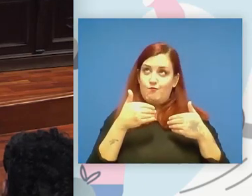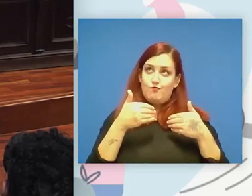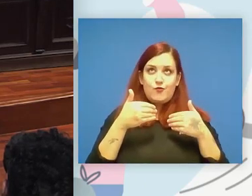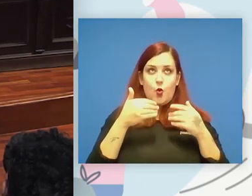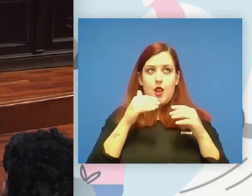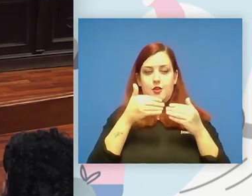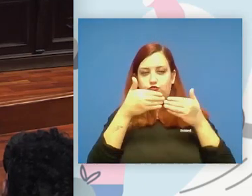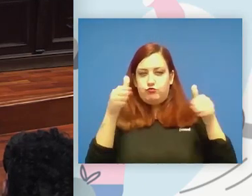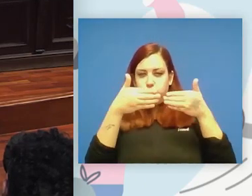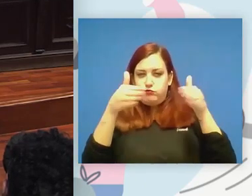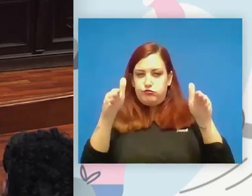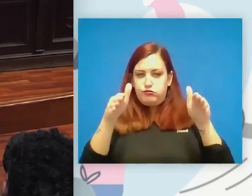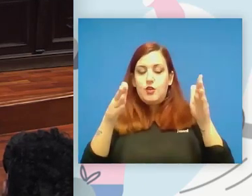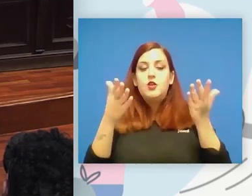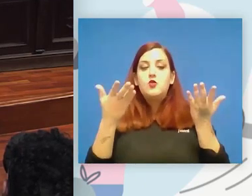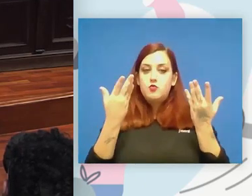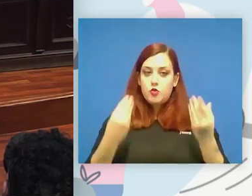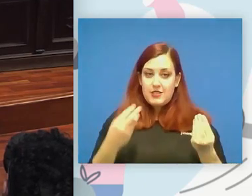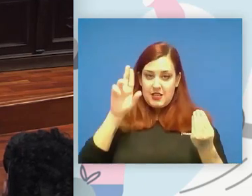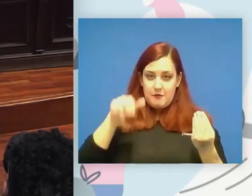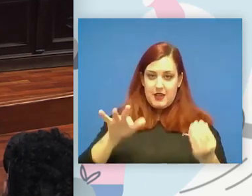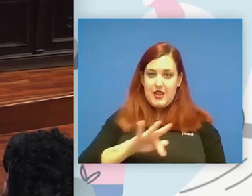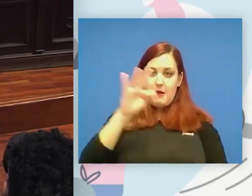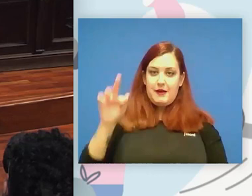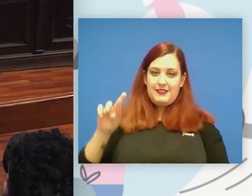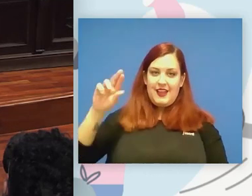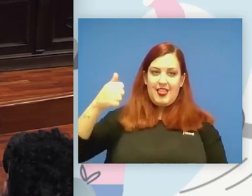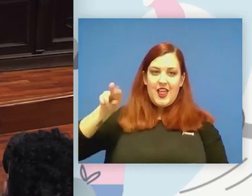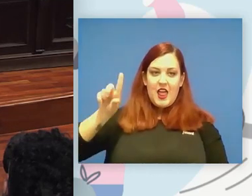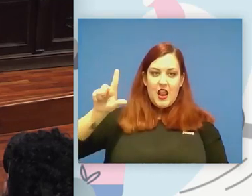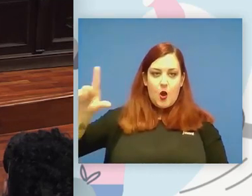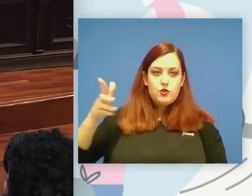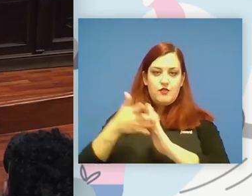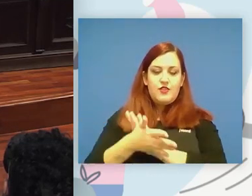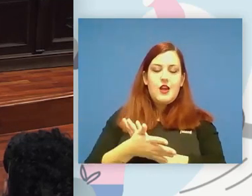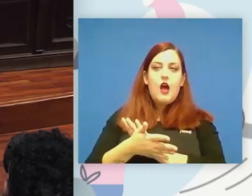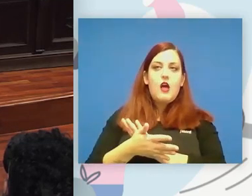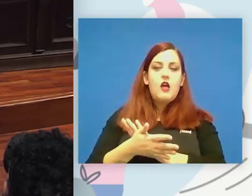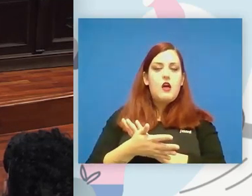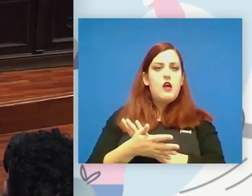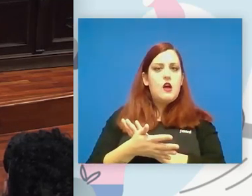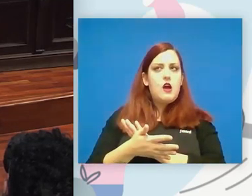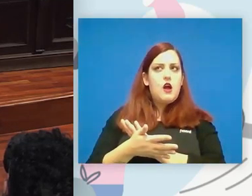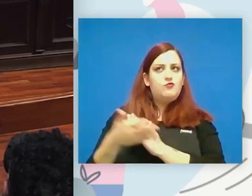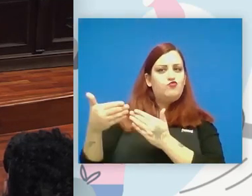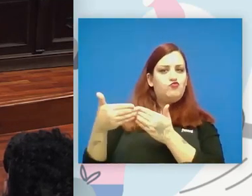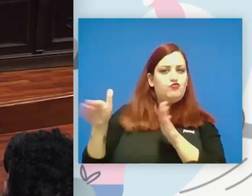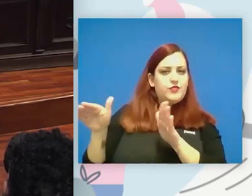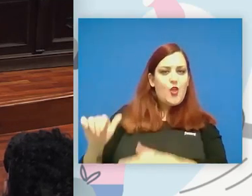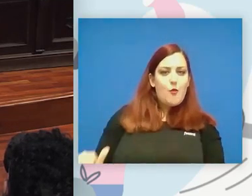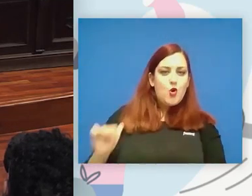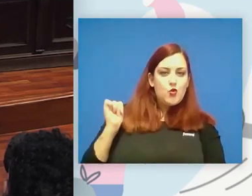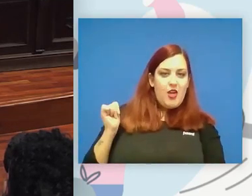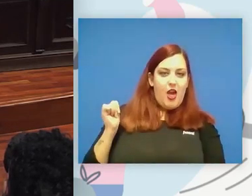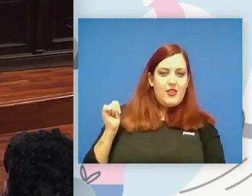expectativas la parte de Raúl lo que abre es un campo también de de posibilidades